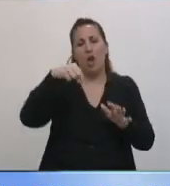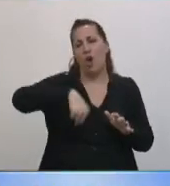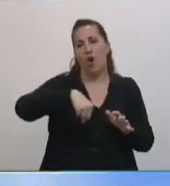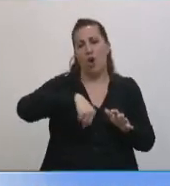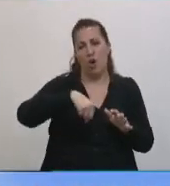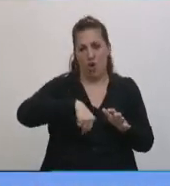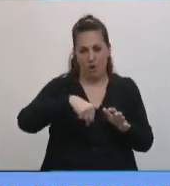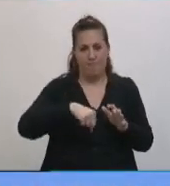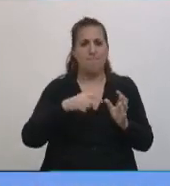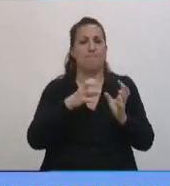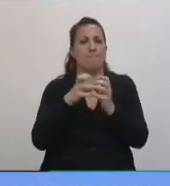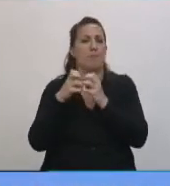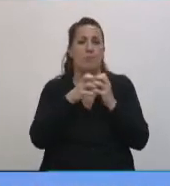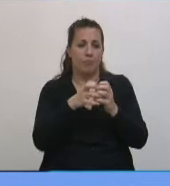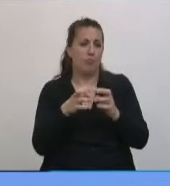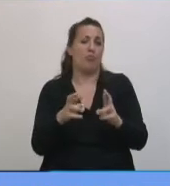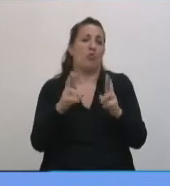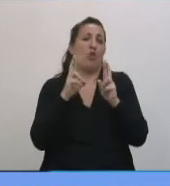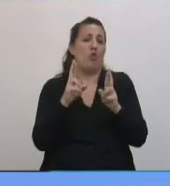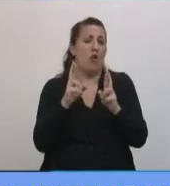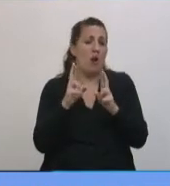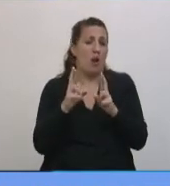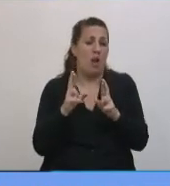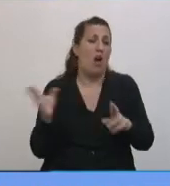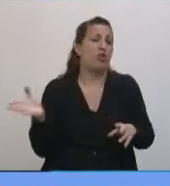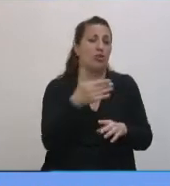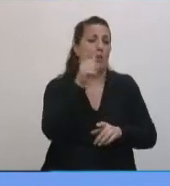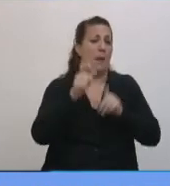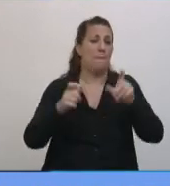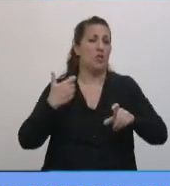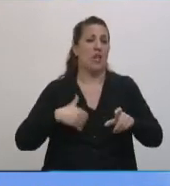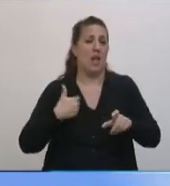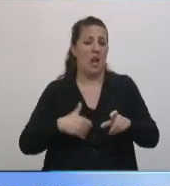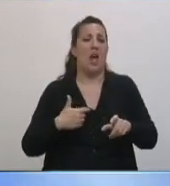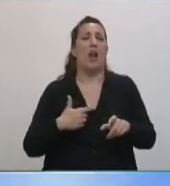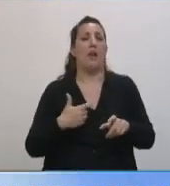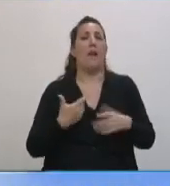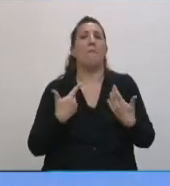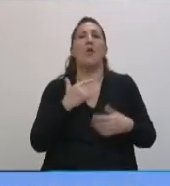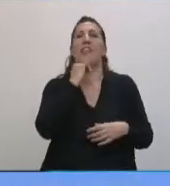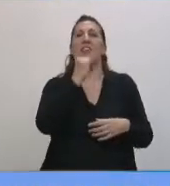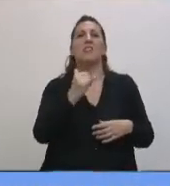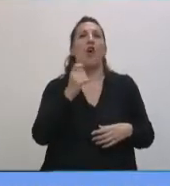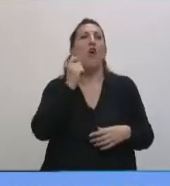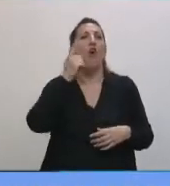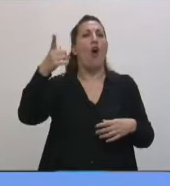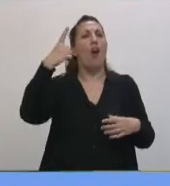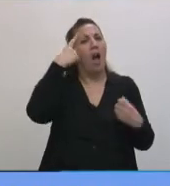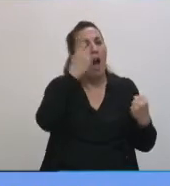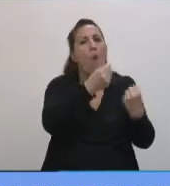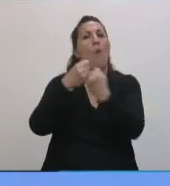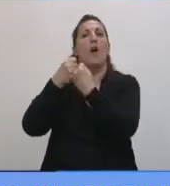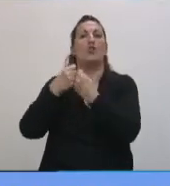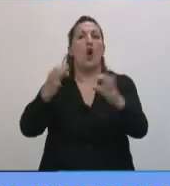norma que espero que nos lleve a todos los argentinos a decir que hemos logrado un consenso pleno, consenso federal,